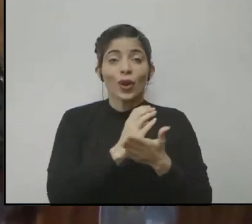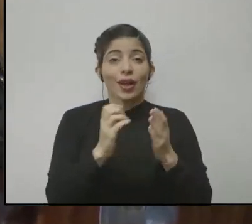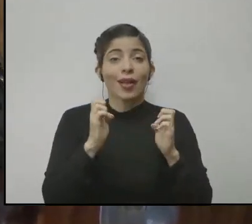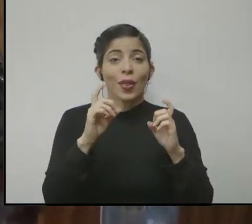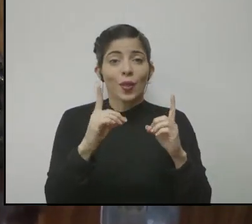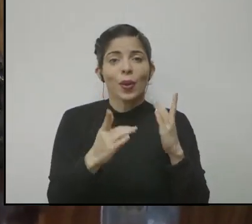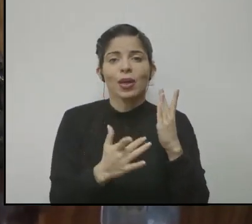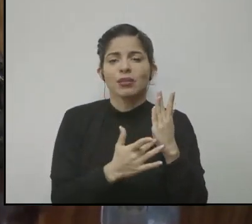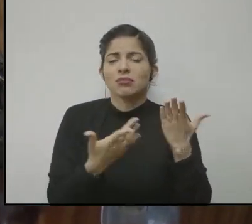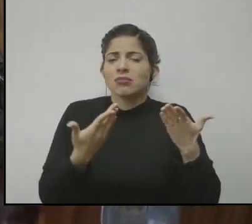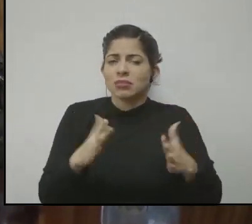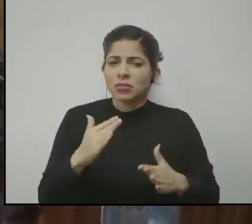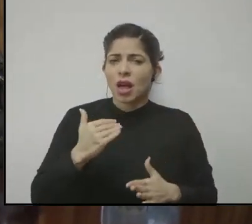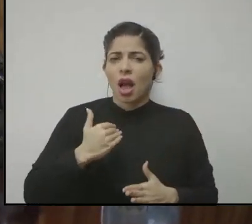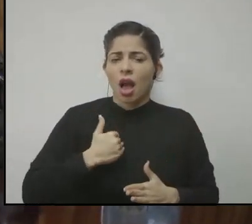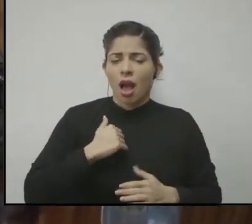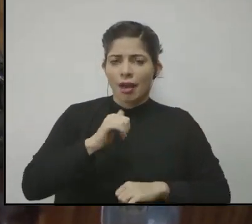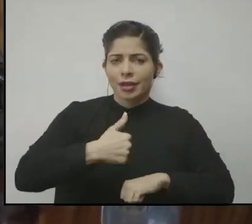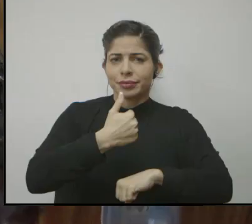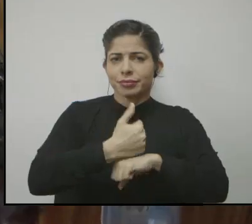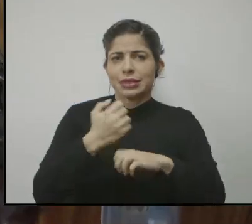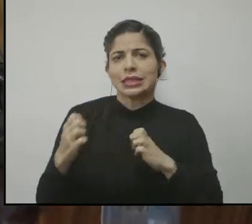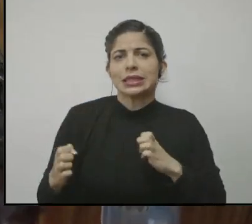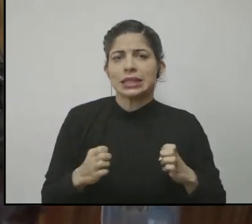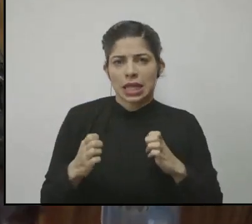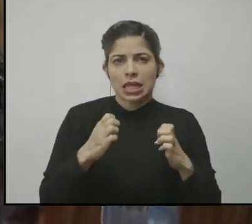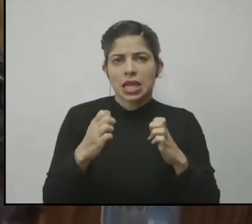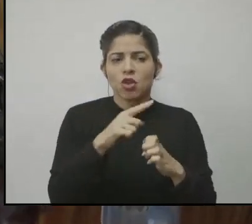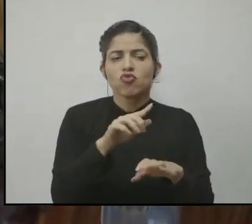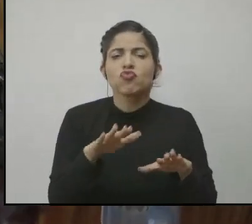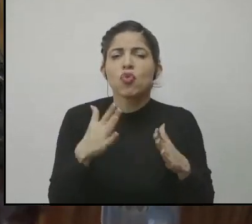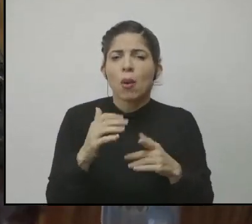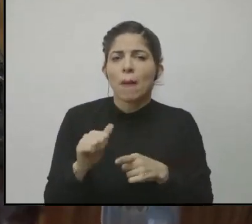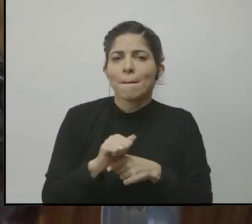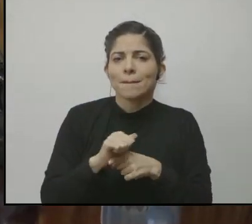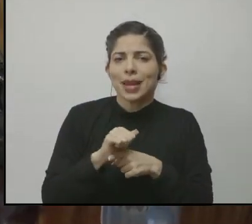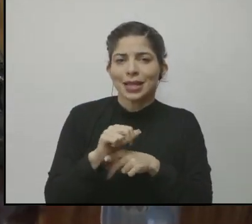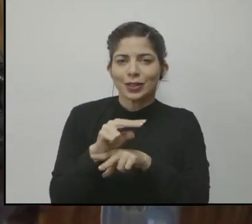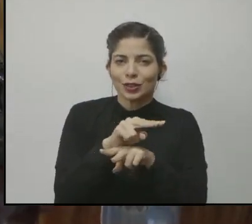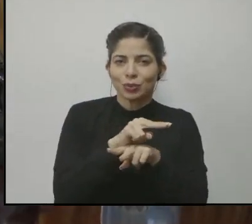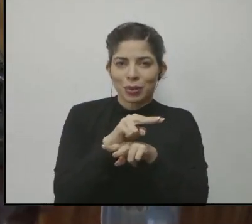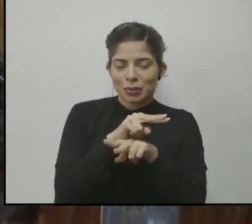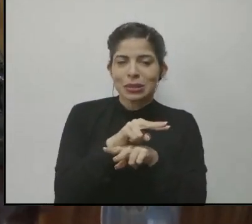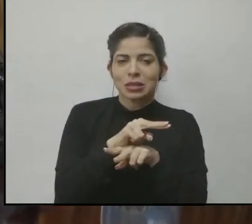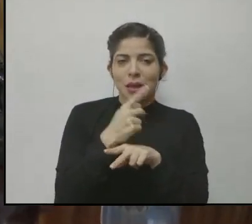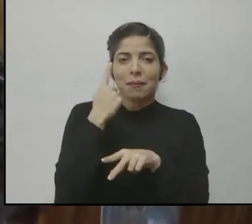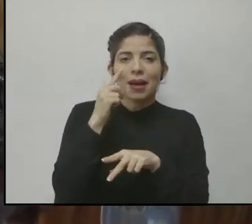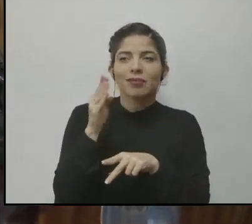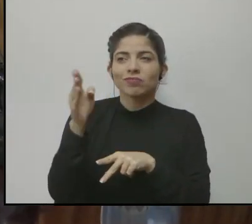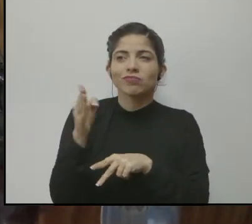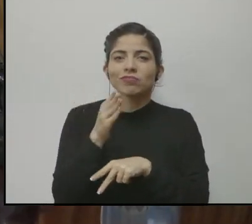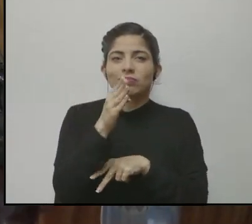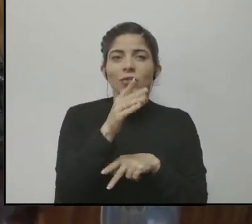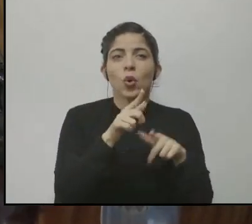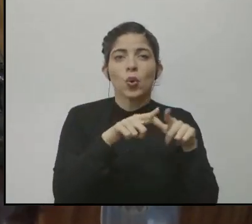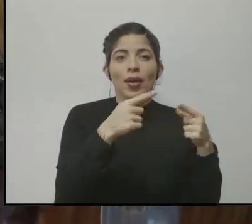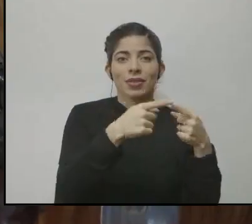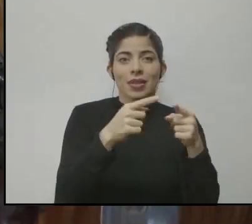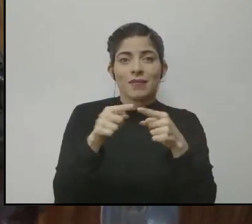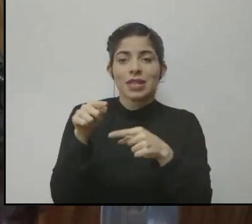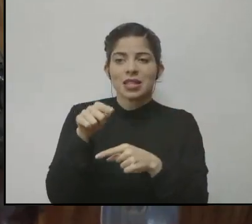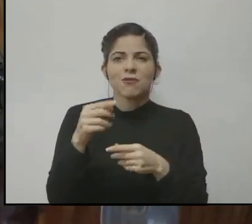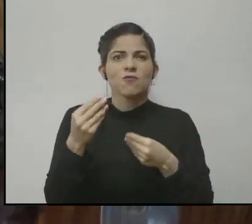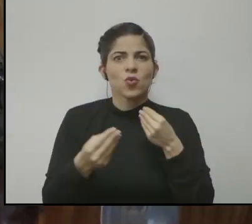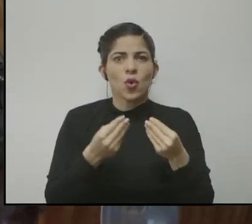ya tienen definida una estrategia para hacer sus prácticas supervisadas en diferentes modalidades. Aquí tuvimos que